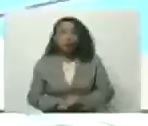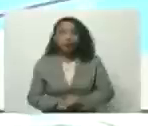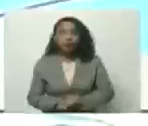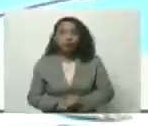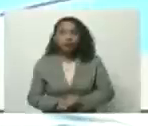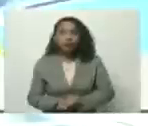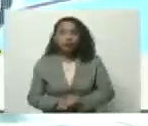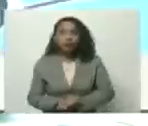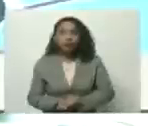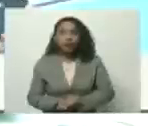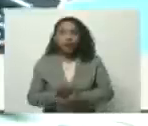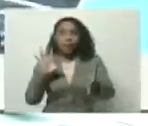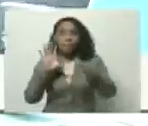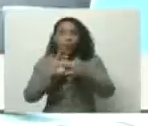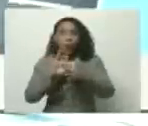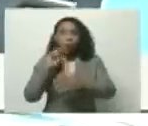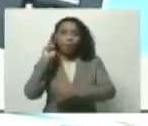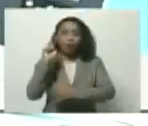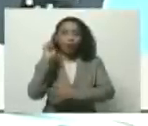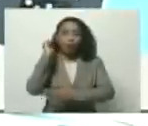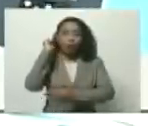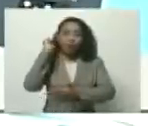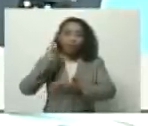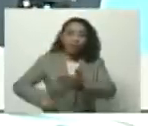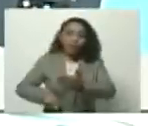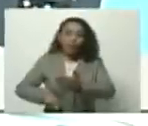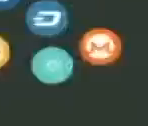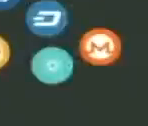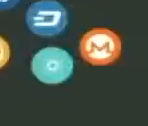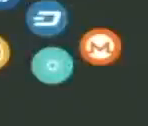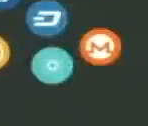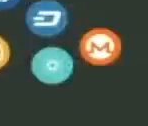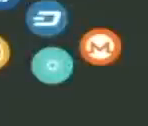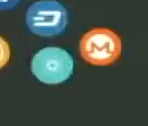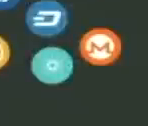Va a estar vinculado a las criptomonedas.